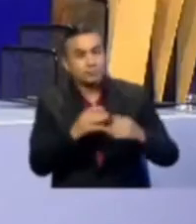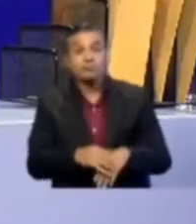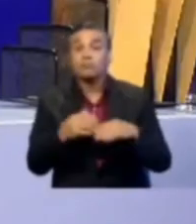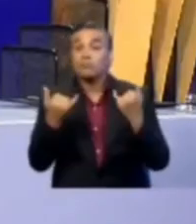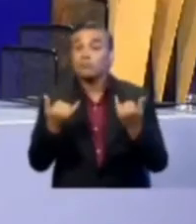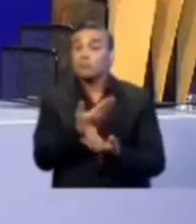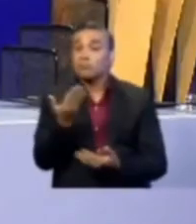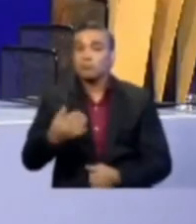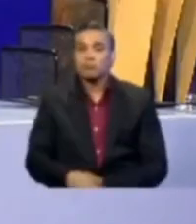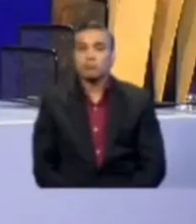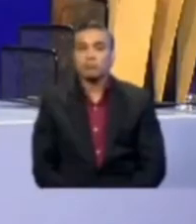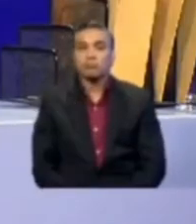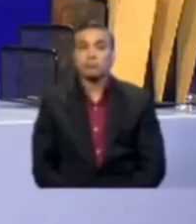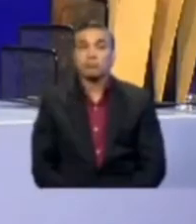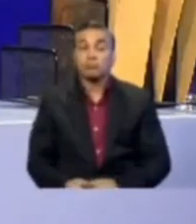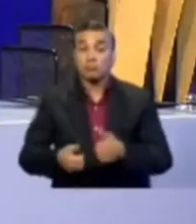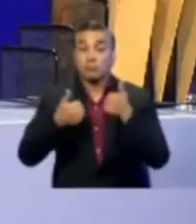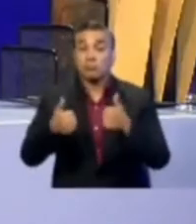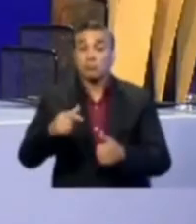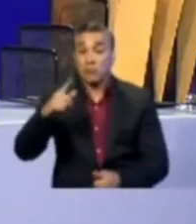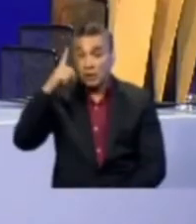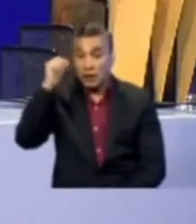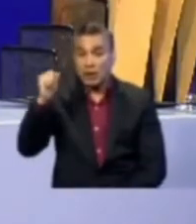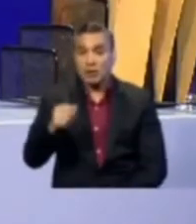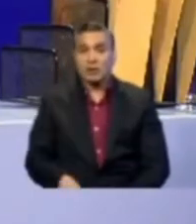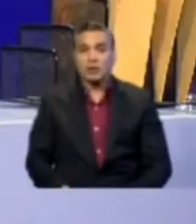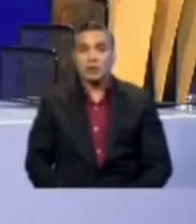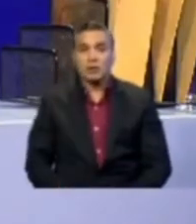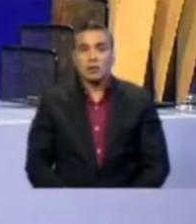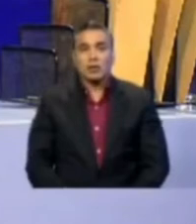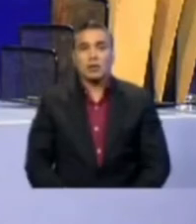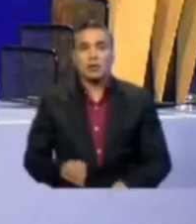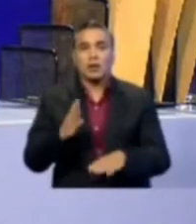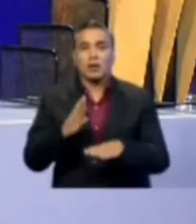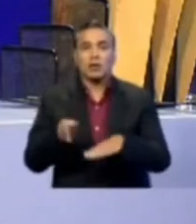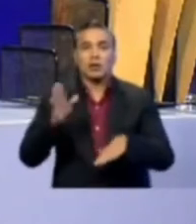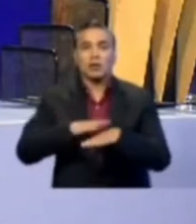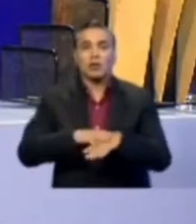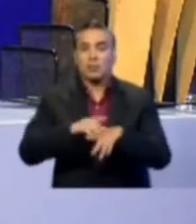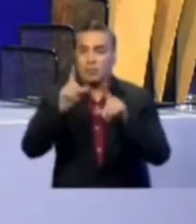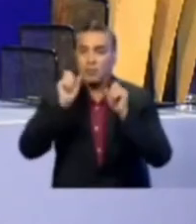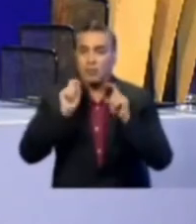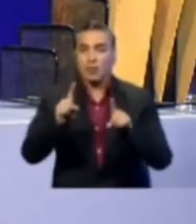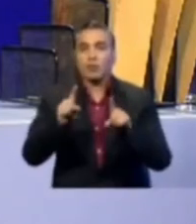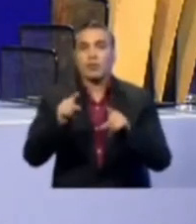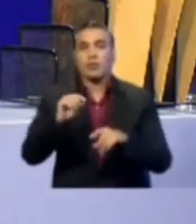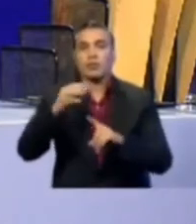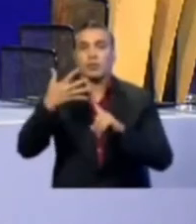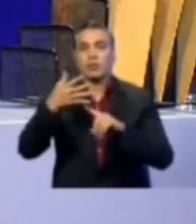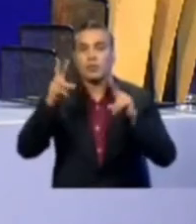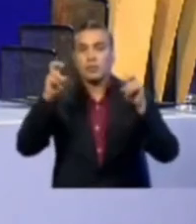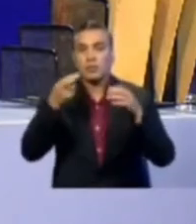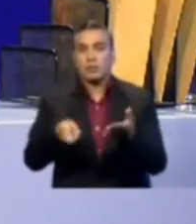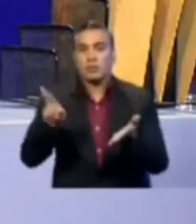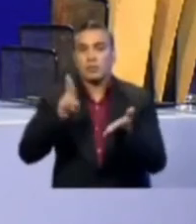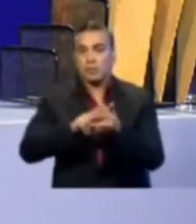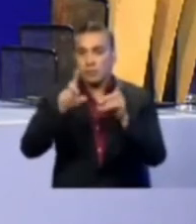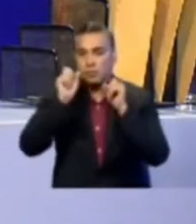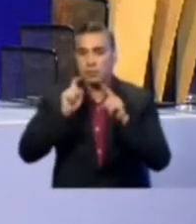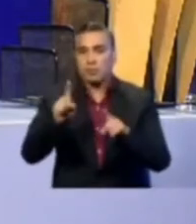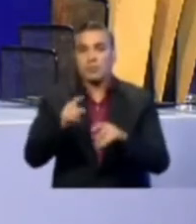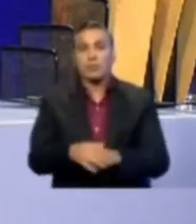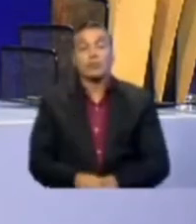Ahora vamos para que el candidato Lazo hable sobre la pregunta del quinto eje. Repetimos la pregunta